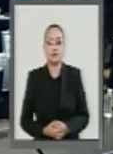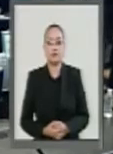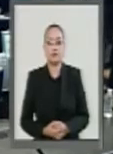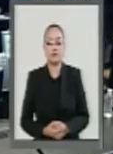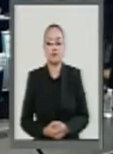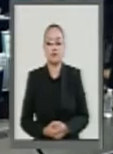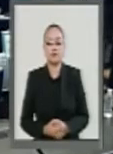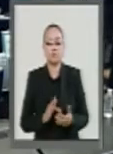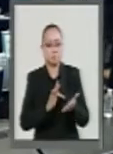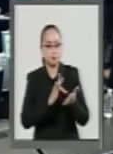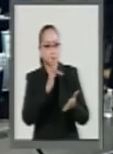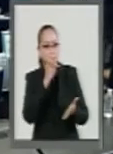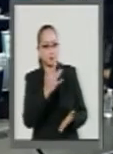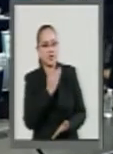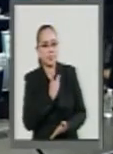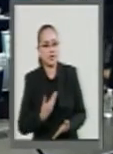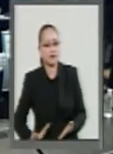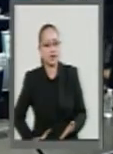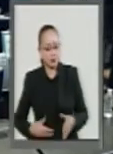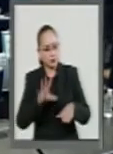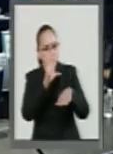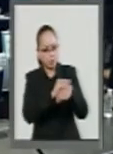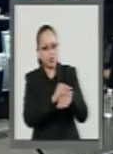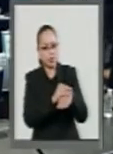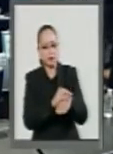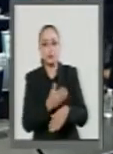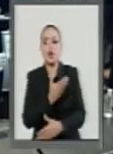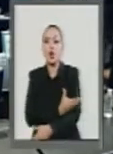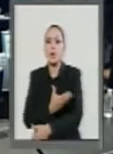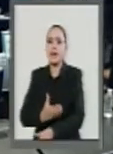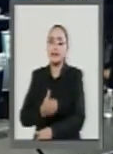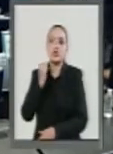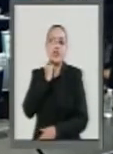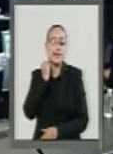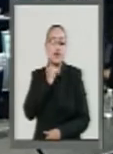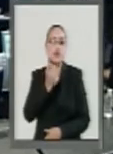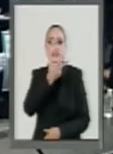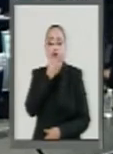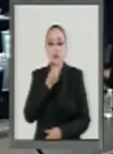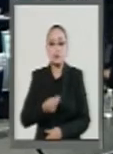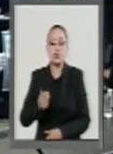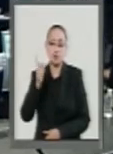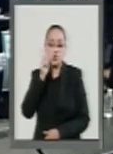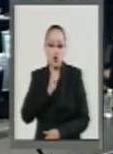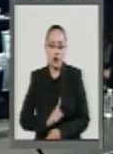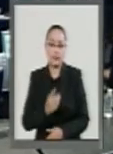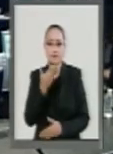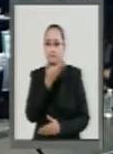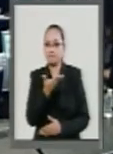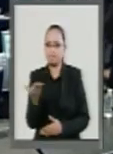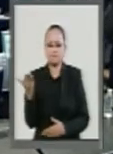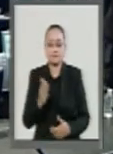Muchas gracias, Presidente Consumenia. Compañeros senadores, compañeras senadoras.